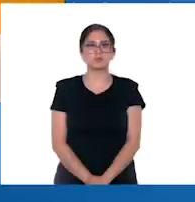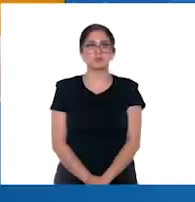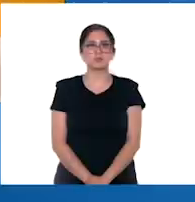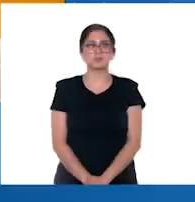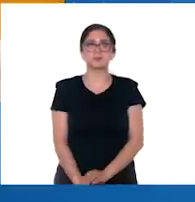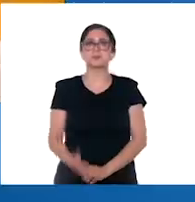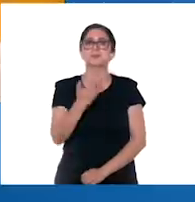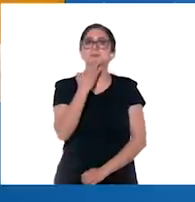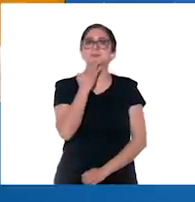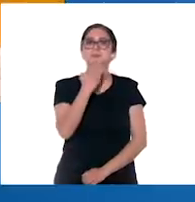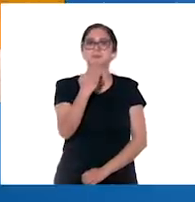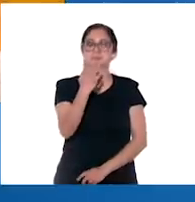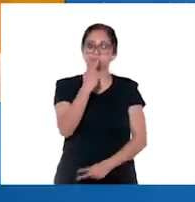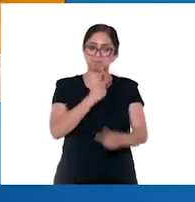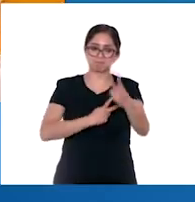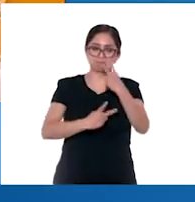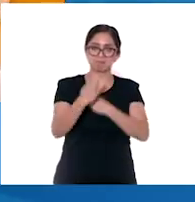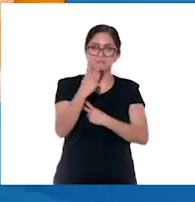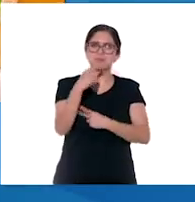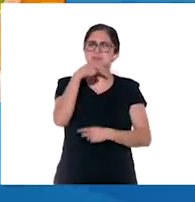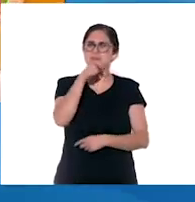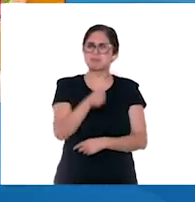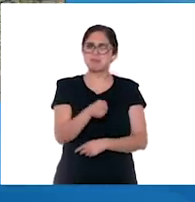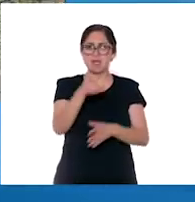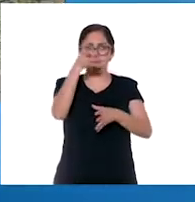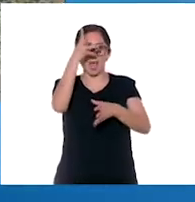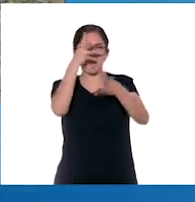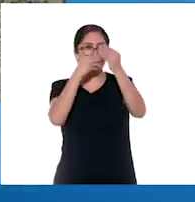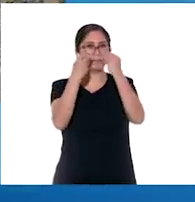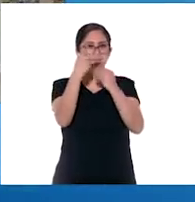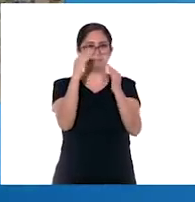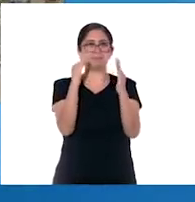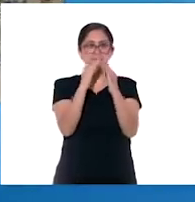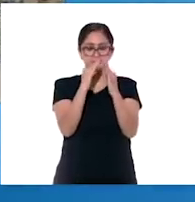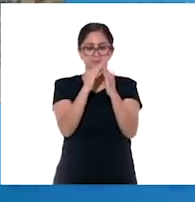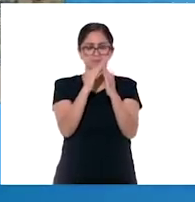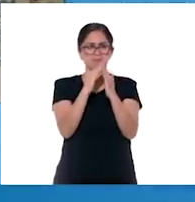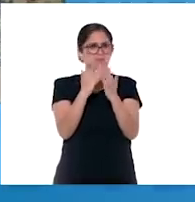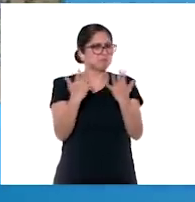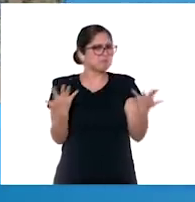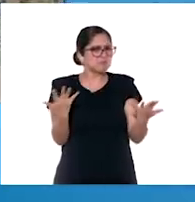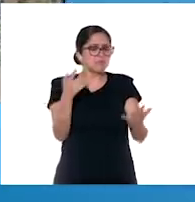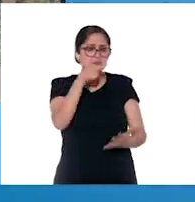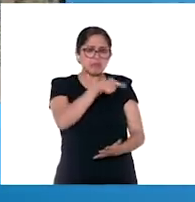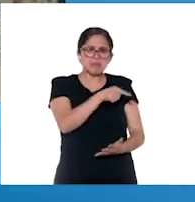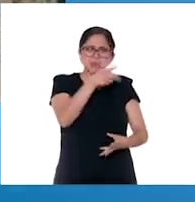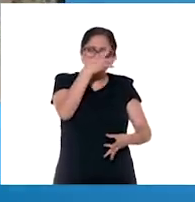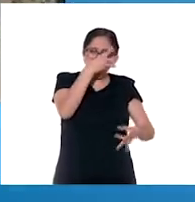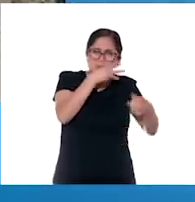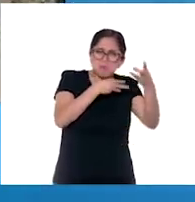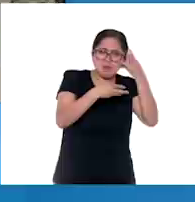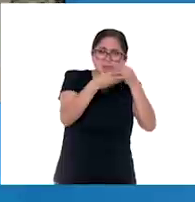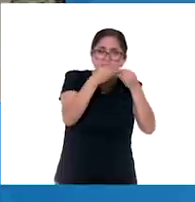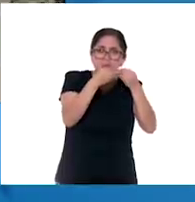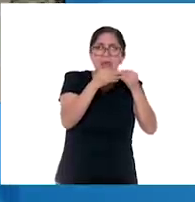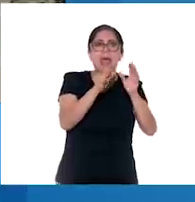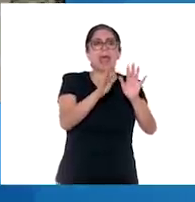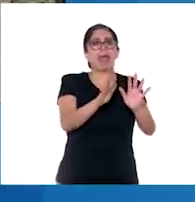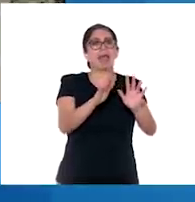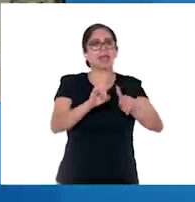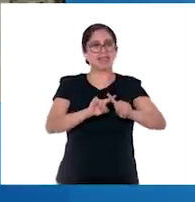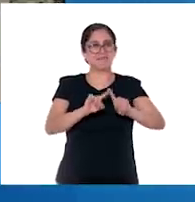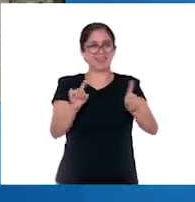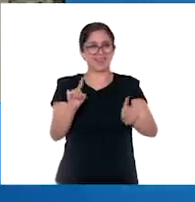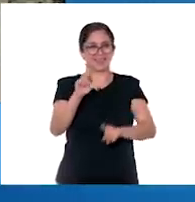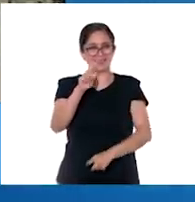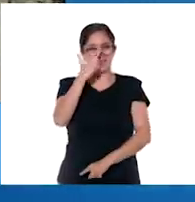Bienvenidos de vuelta a su programa Aprende en Casa. Un programa en el que podemos seguir aprendiendo, pero de una forma diferente, a la que